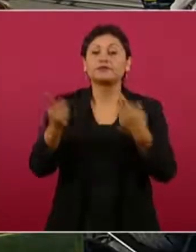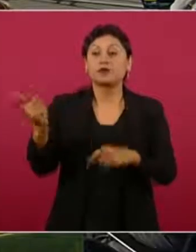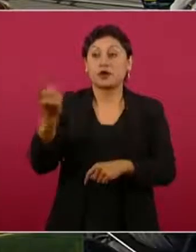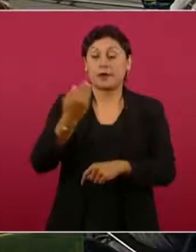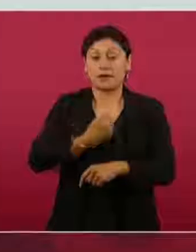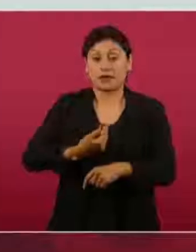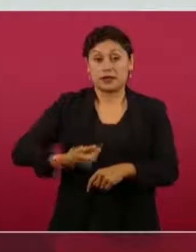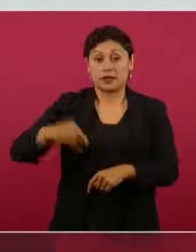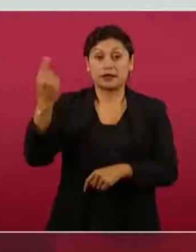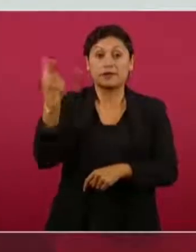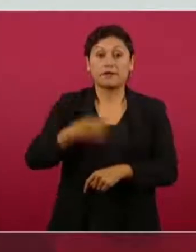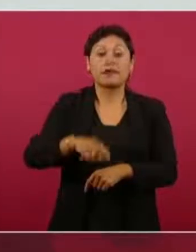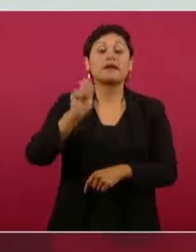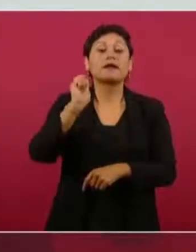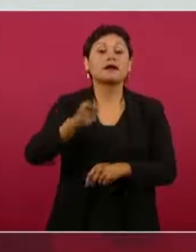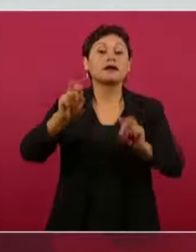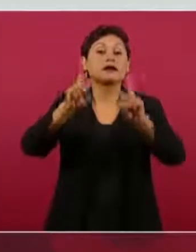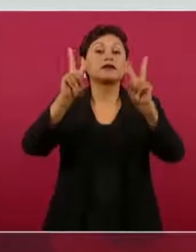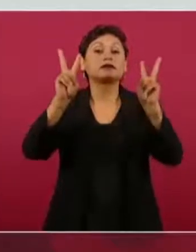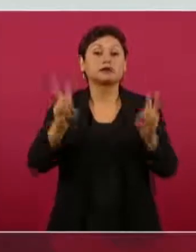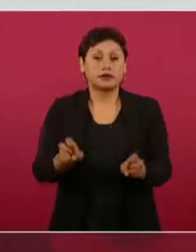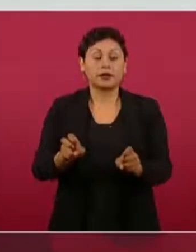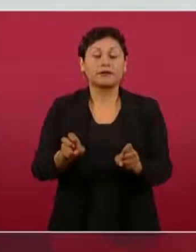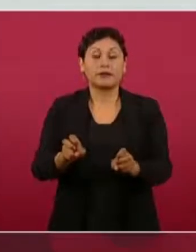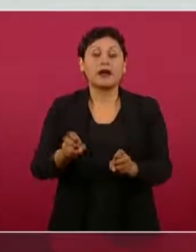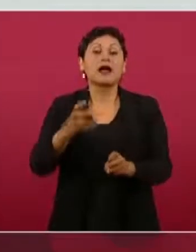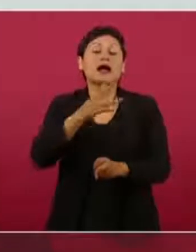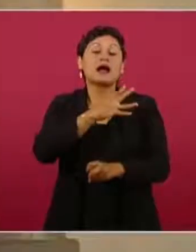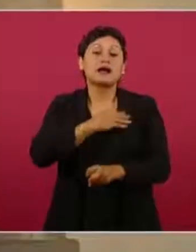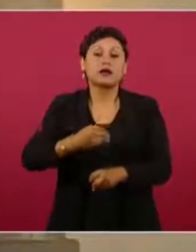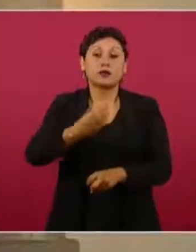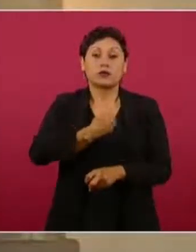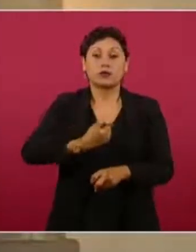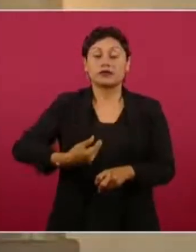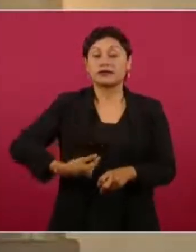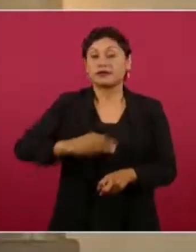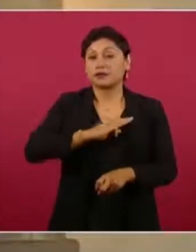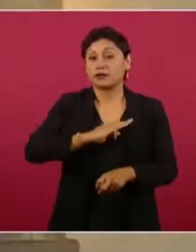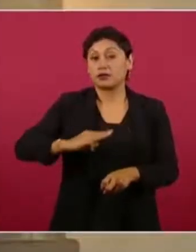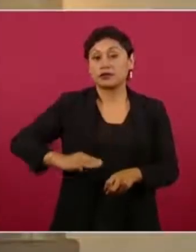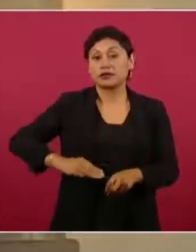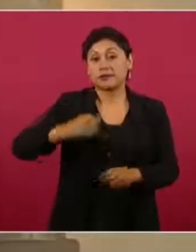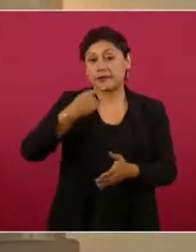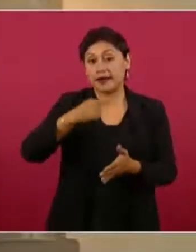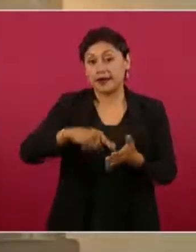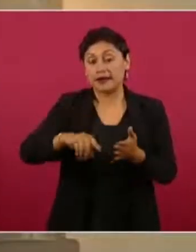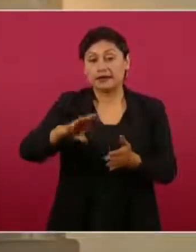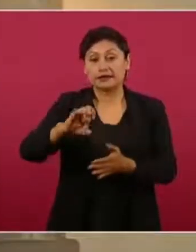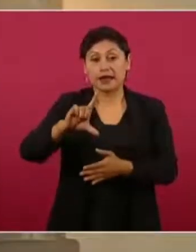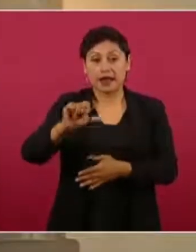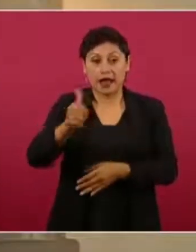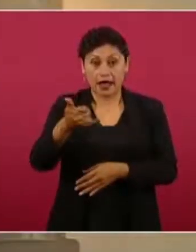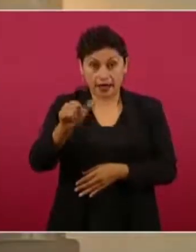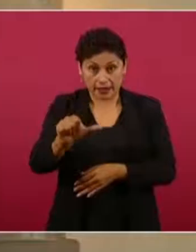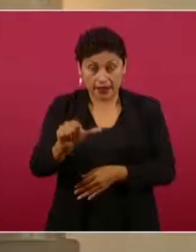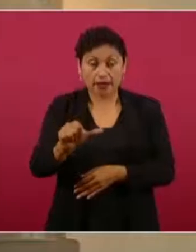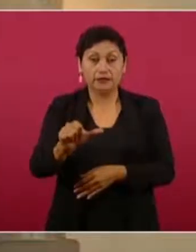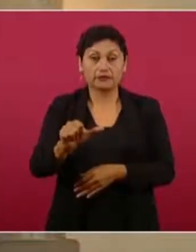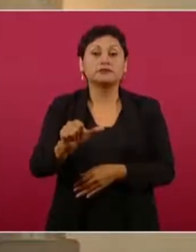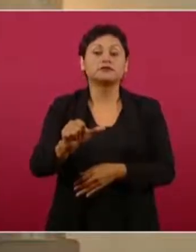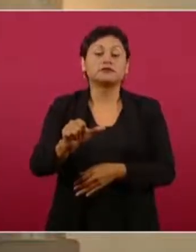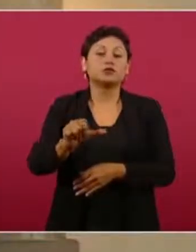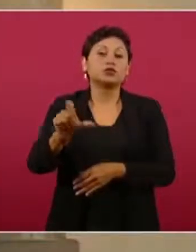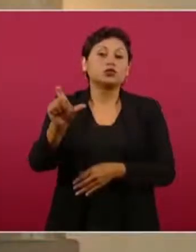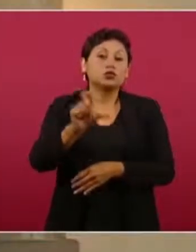con relación al homicidio del hijo del presidente municipal de Celaya, desde el momento que se tuvo conocimiento